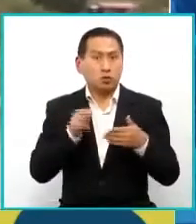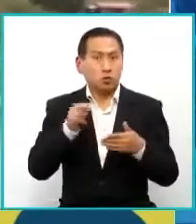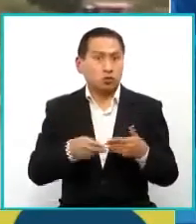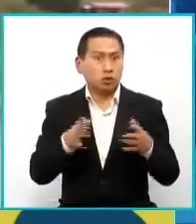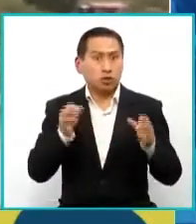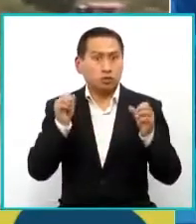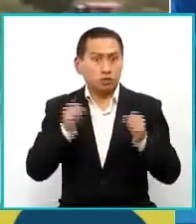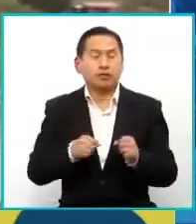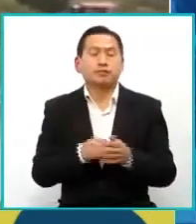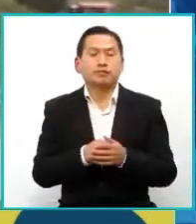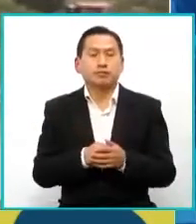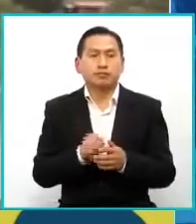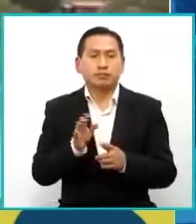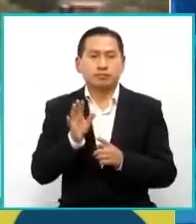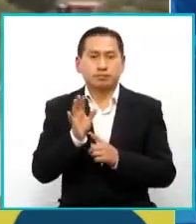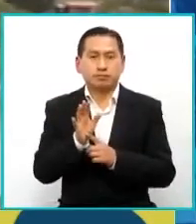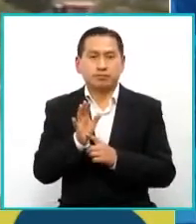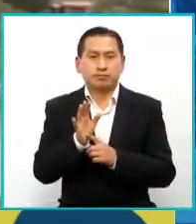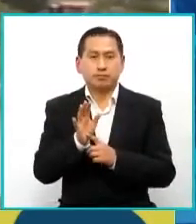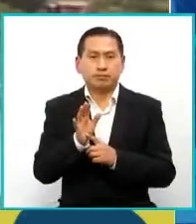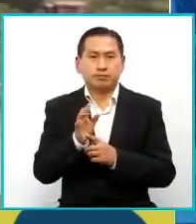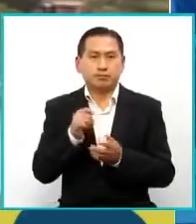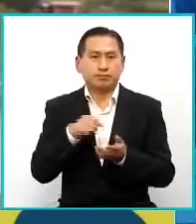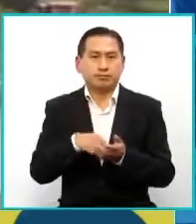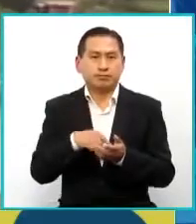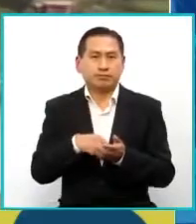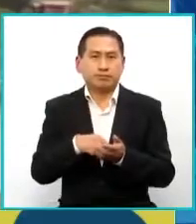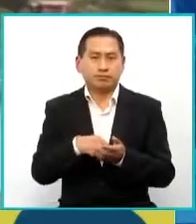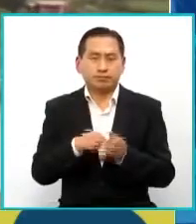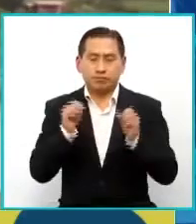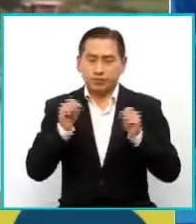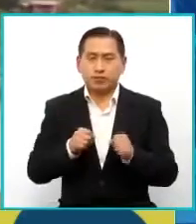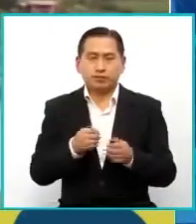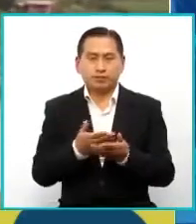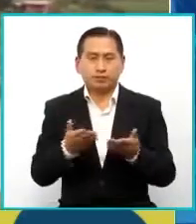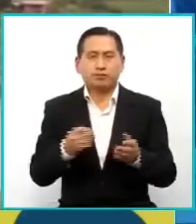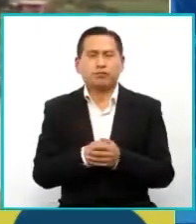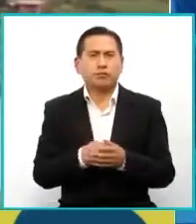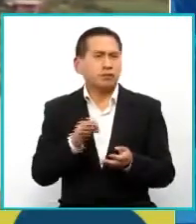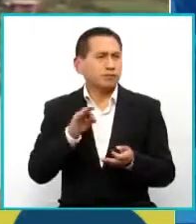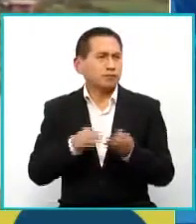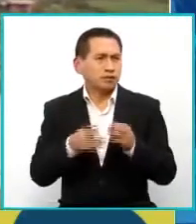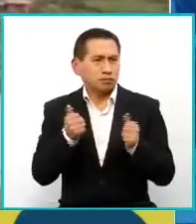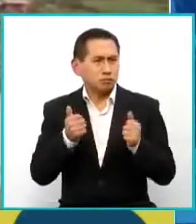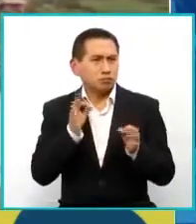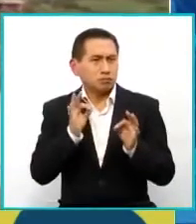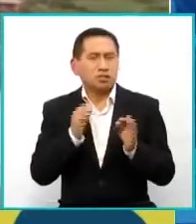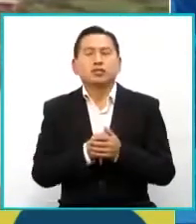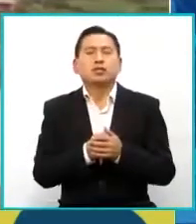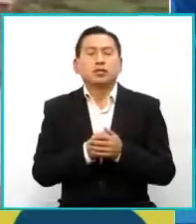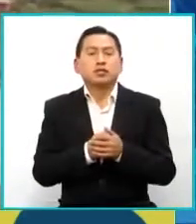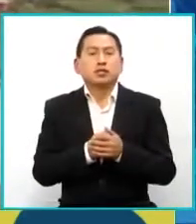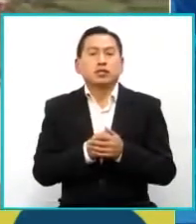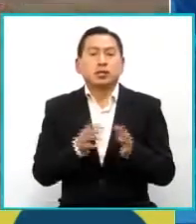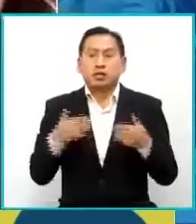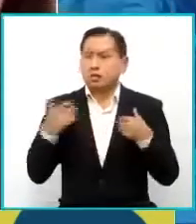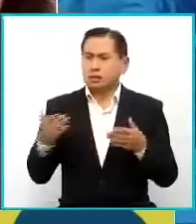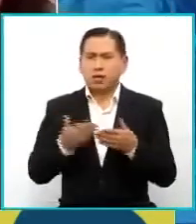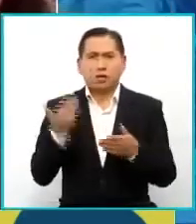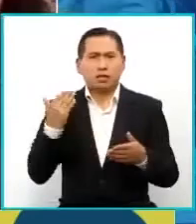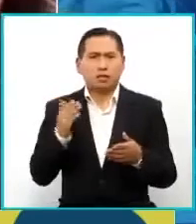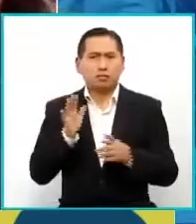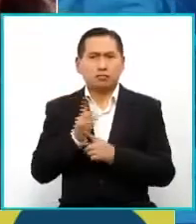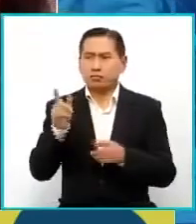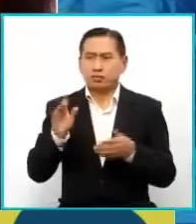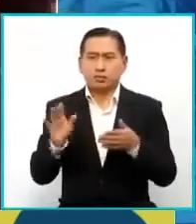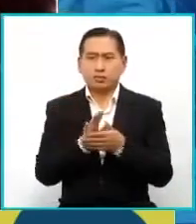entablemos este estreno para Bolivia. Es una fecha genial. De todas maneras, ya hubo un preestreno, ¿verdad?, en el